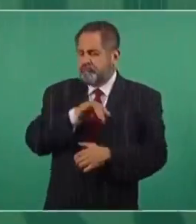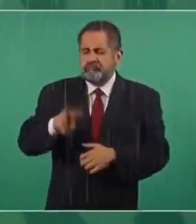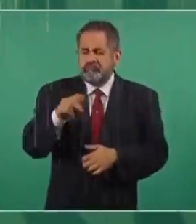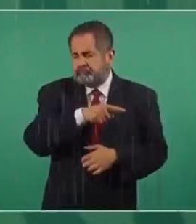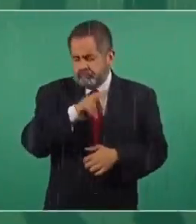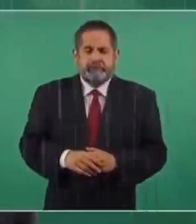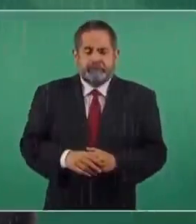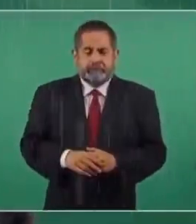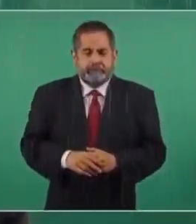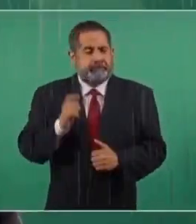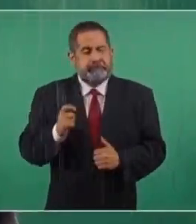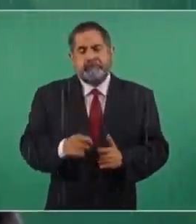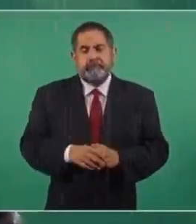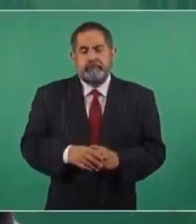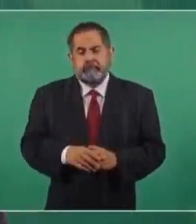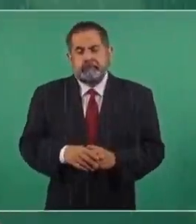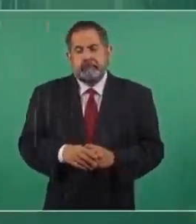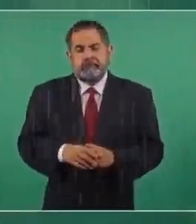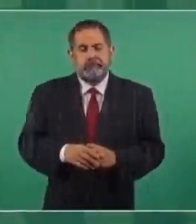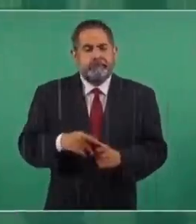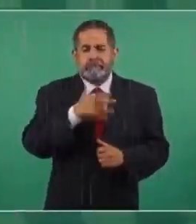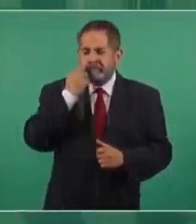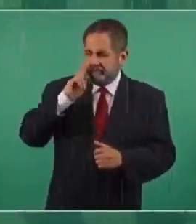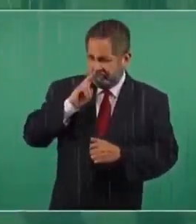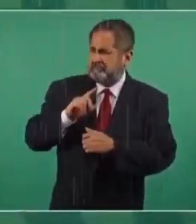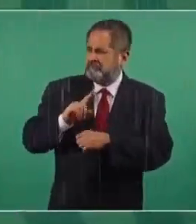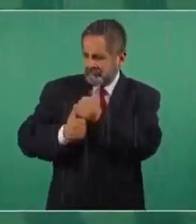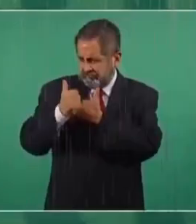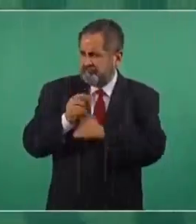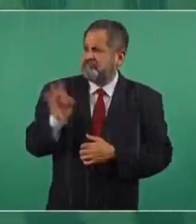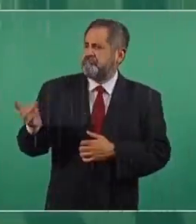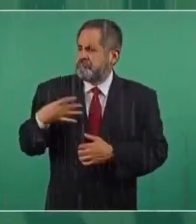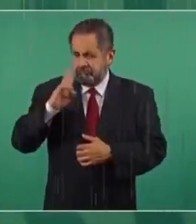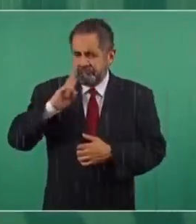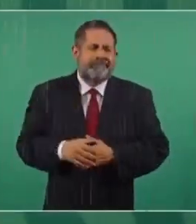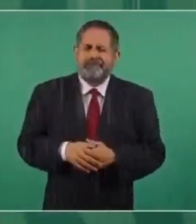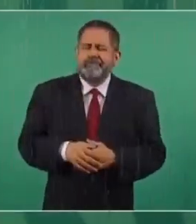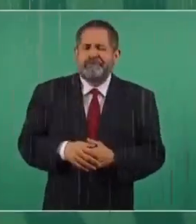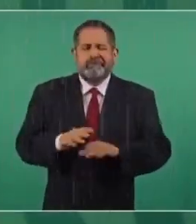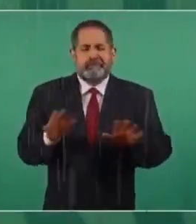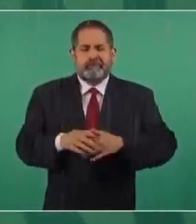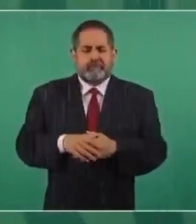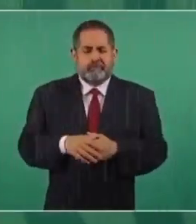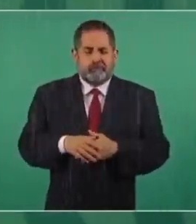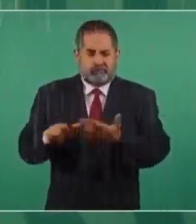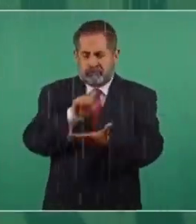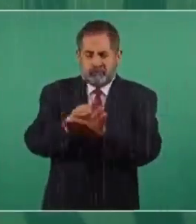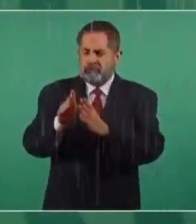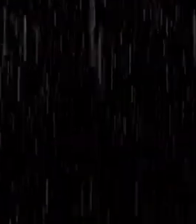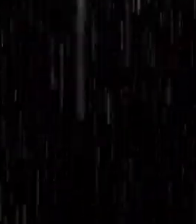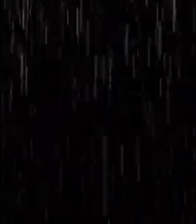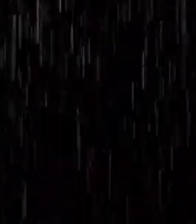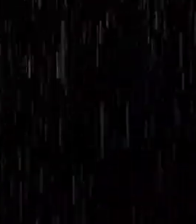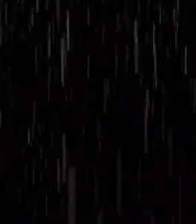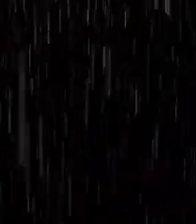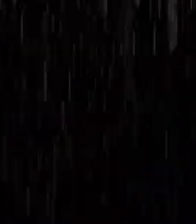de ayuda y no juega a las vencidas con la autoridad legal y legítimamente constituida.